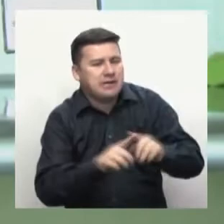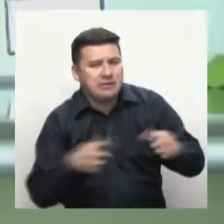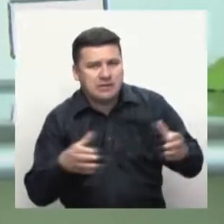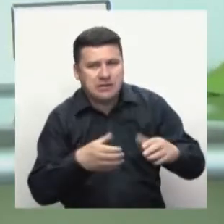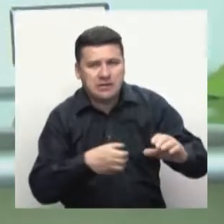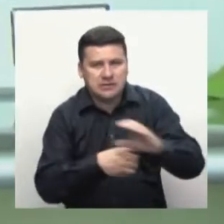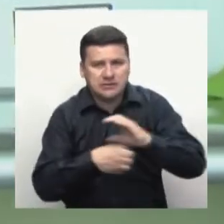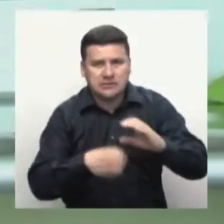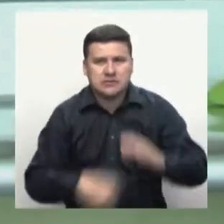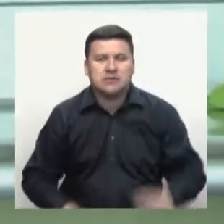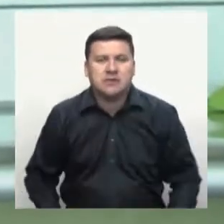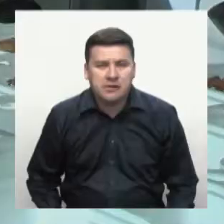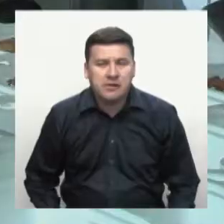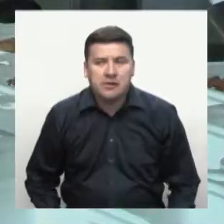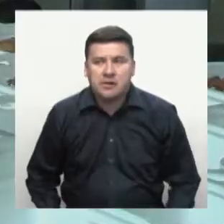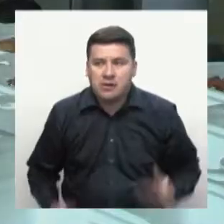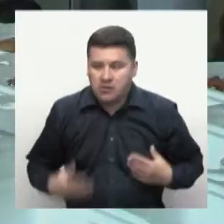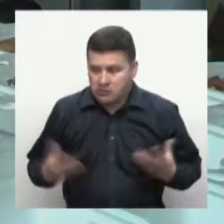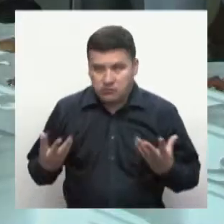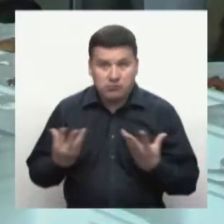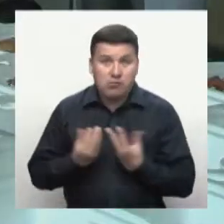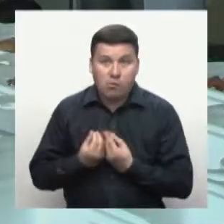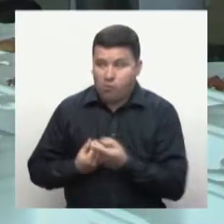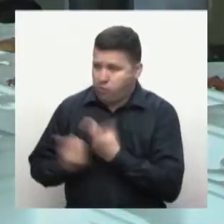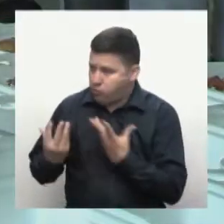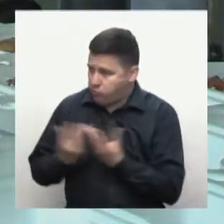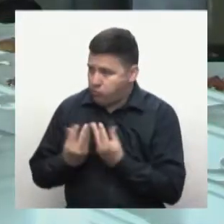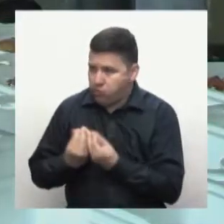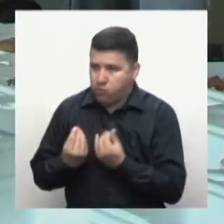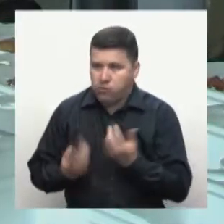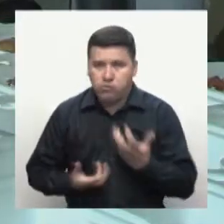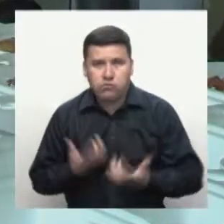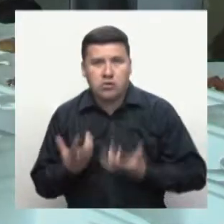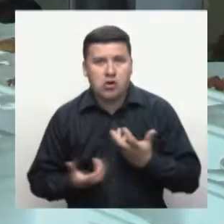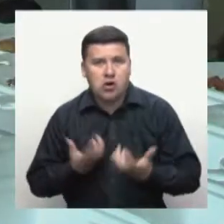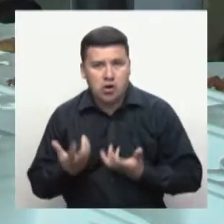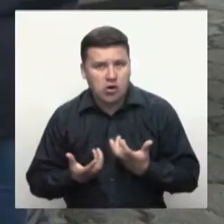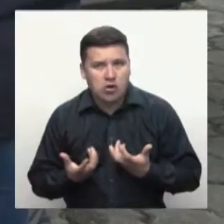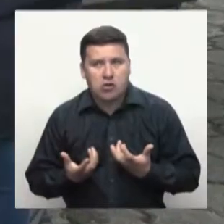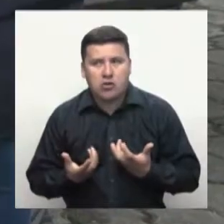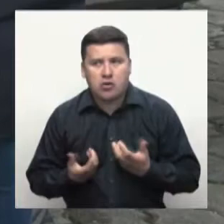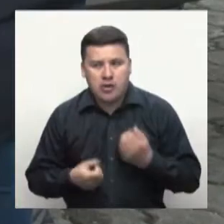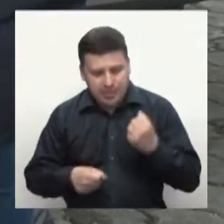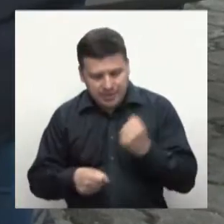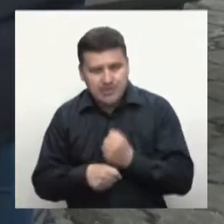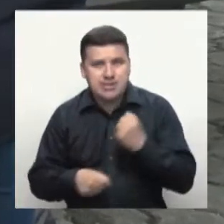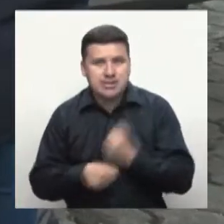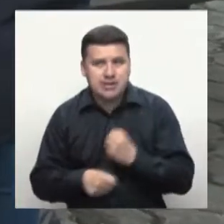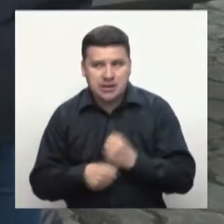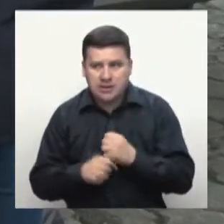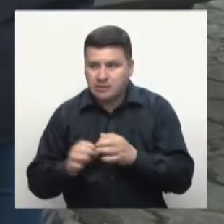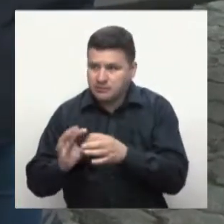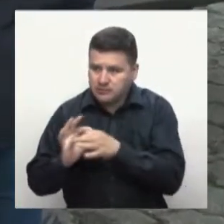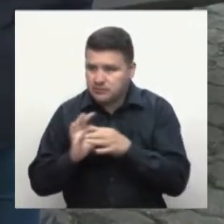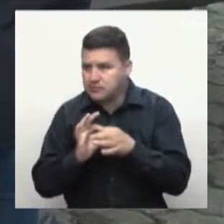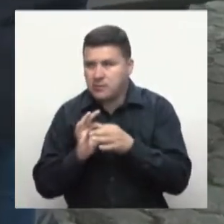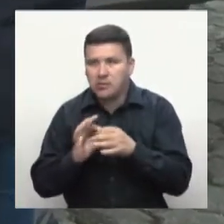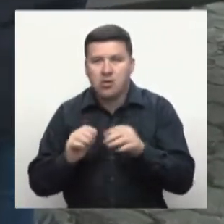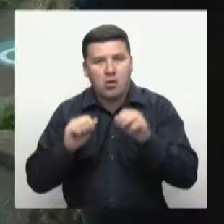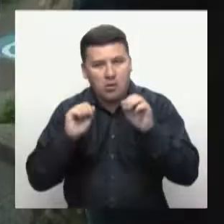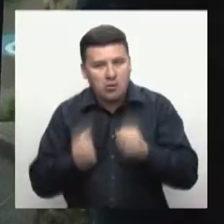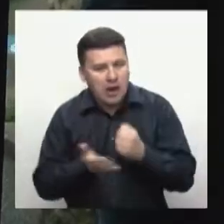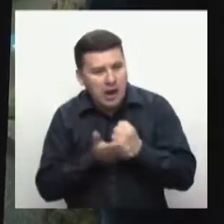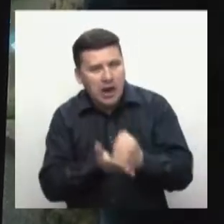esta manera todos somos SENA por Manizales, gracias a todos por sus colaboraciones y a los compañeros SENA. La solidaridad y el altruismo son